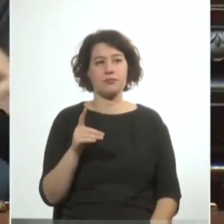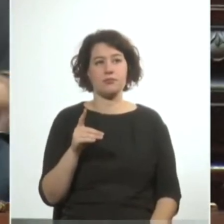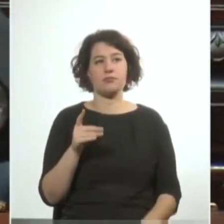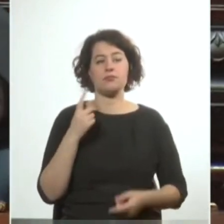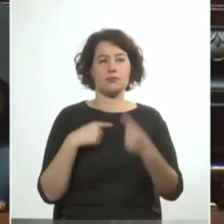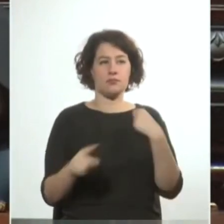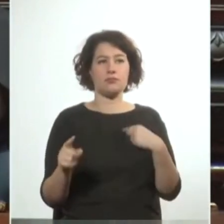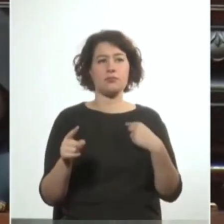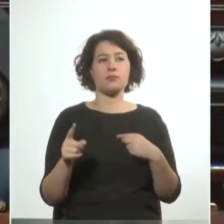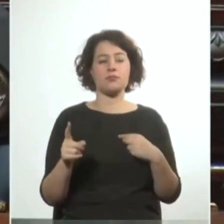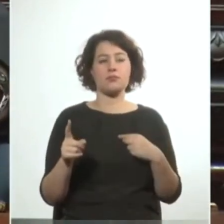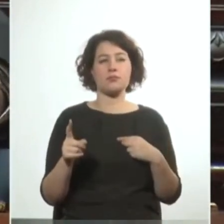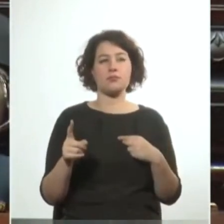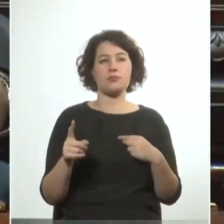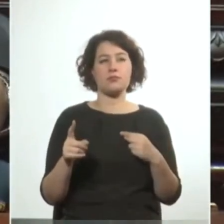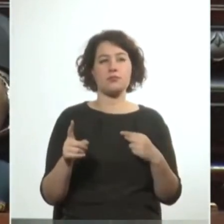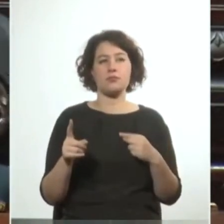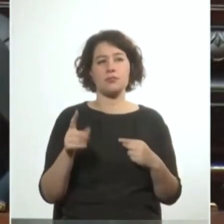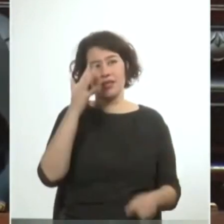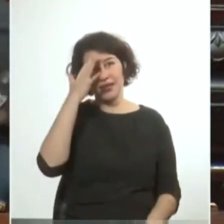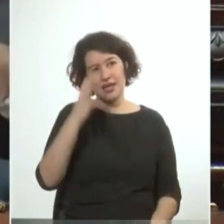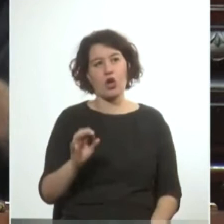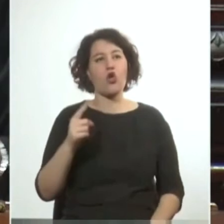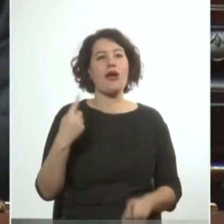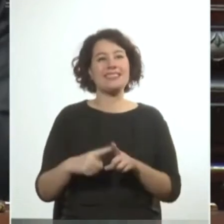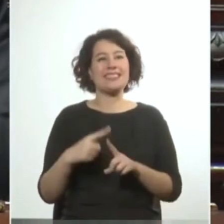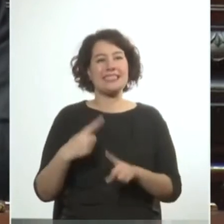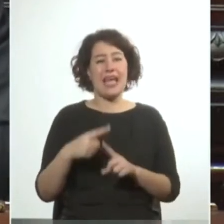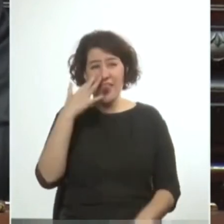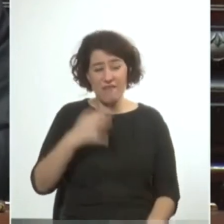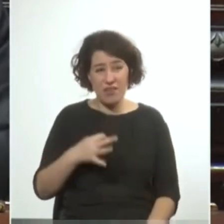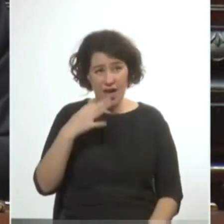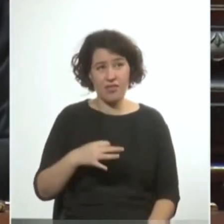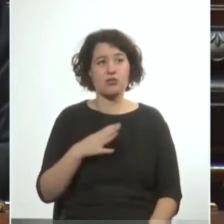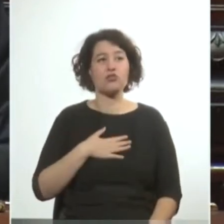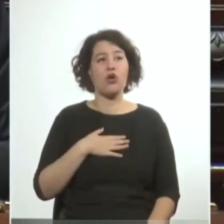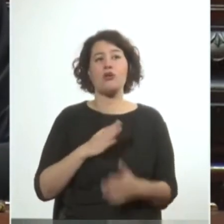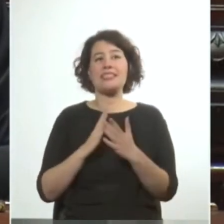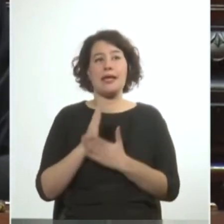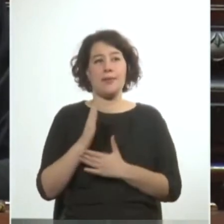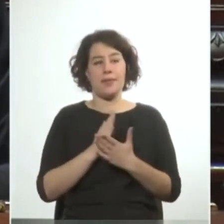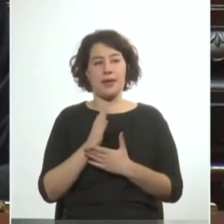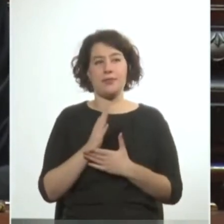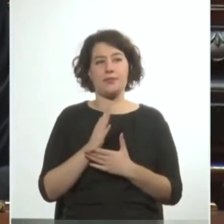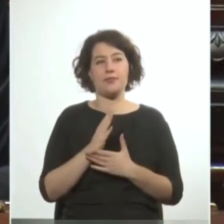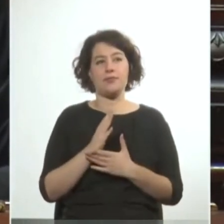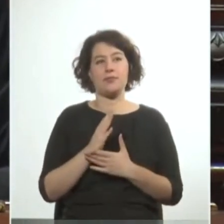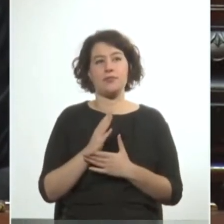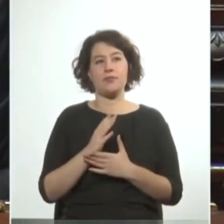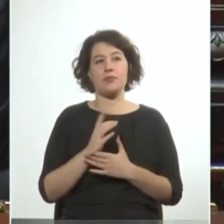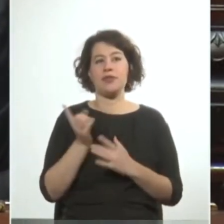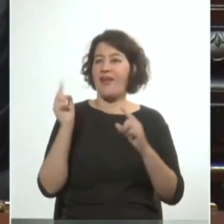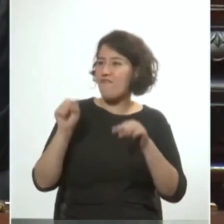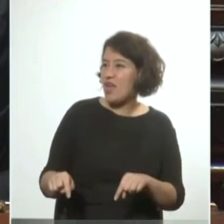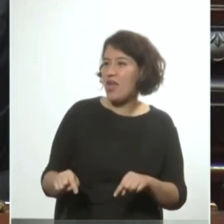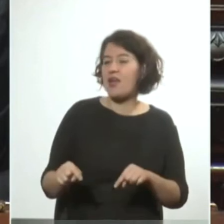entonces la cosa está en que creo que no existe la verdad es yo cada vez que estos acontecimientos se traen a la